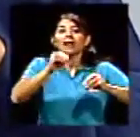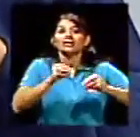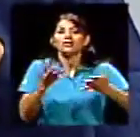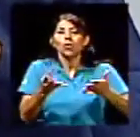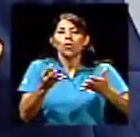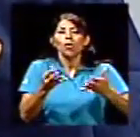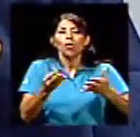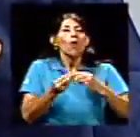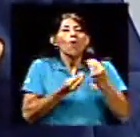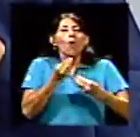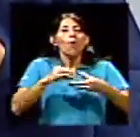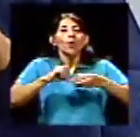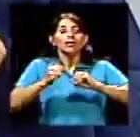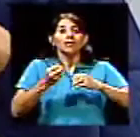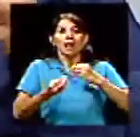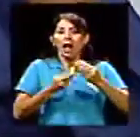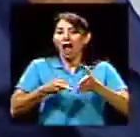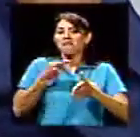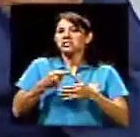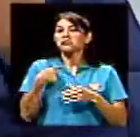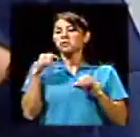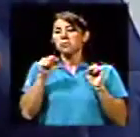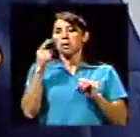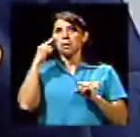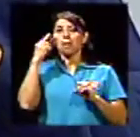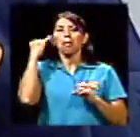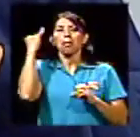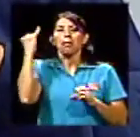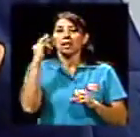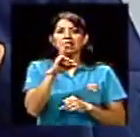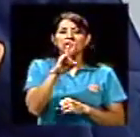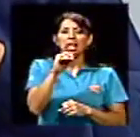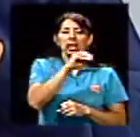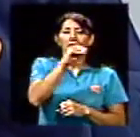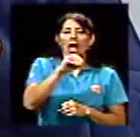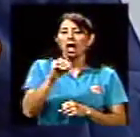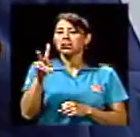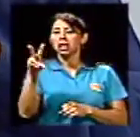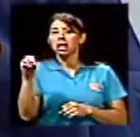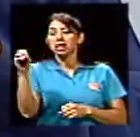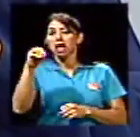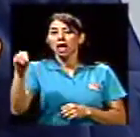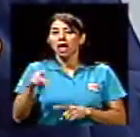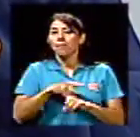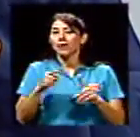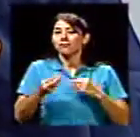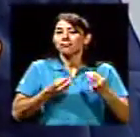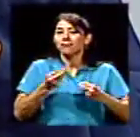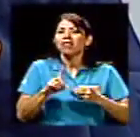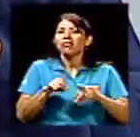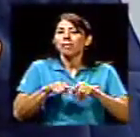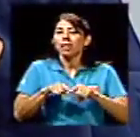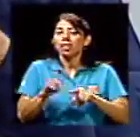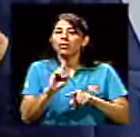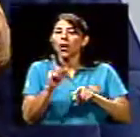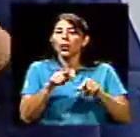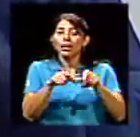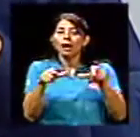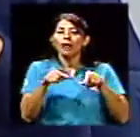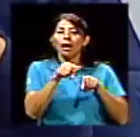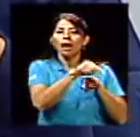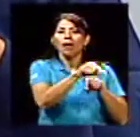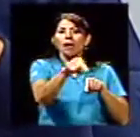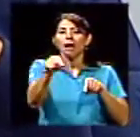teléfono? A veces es muy burdo, uno puede decir 70, 30 o cosas de esas, pero habría que verlo por zonas, ¿verdad? Y donde se seleccionaron las áreas,